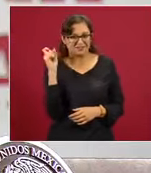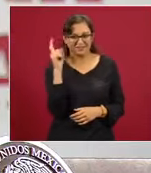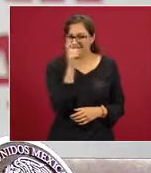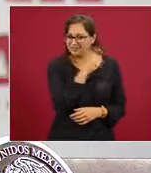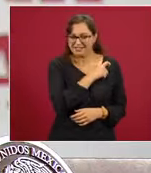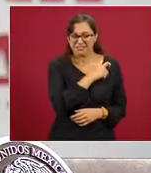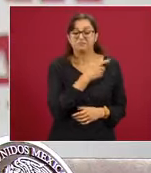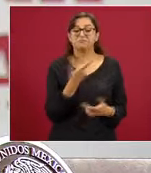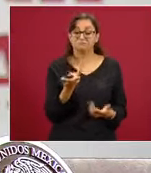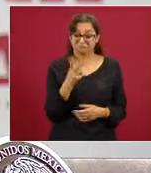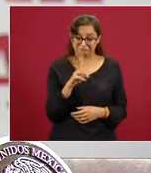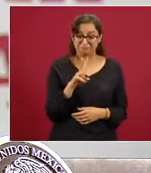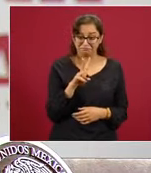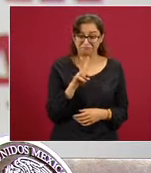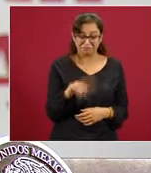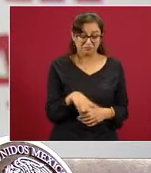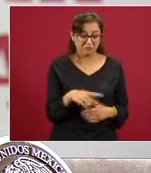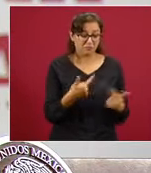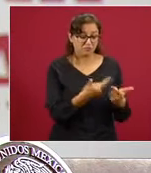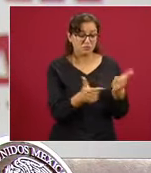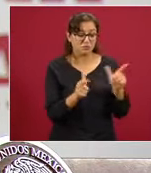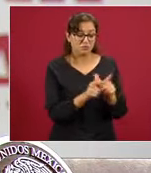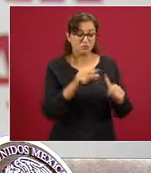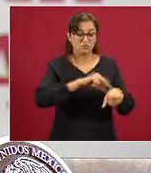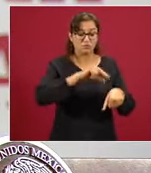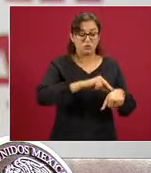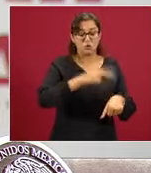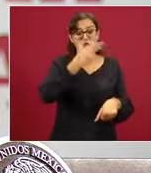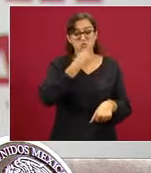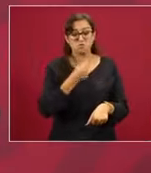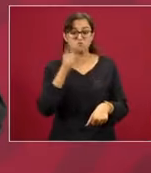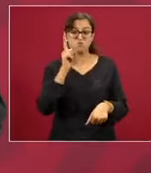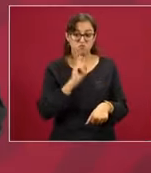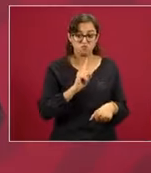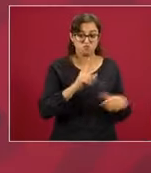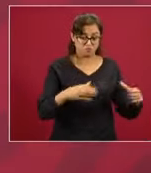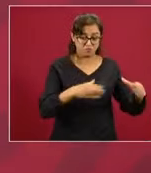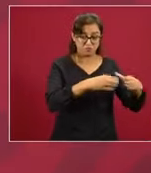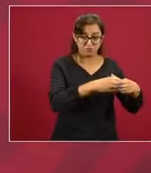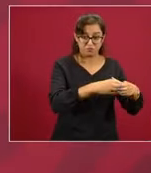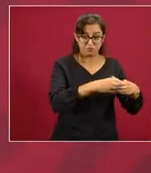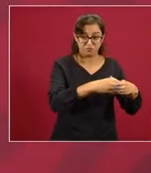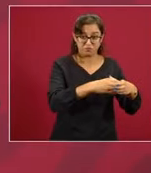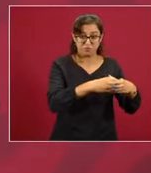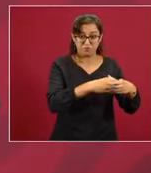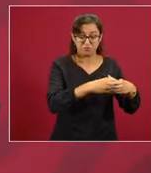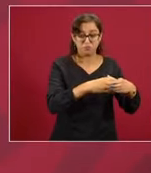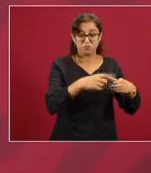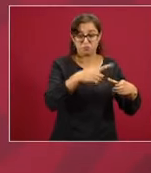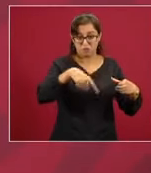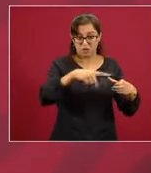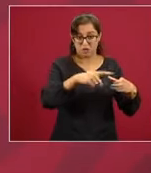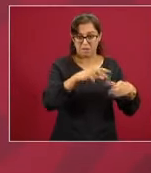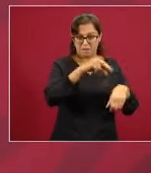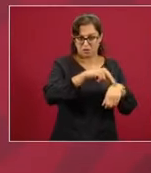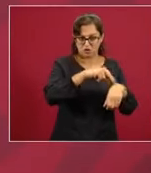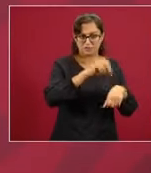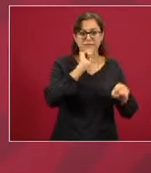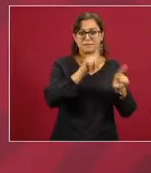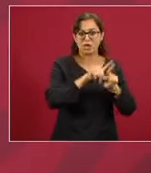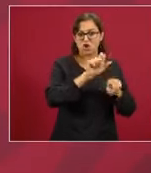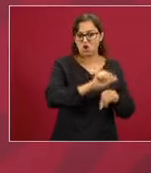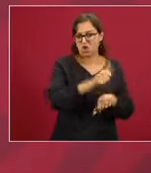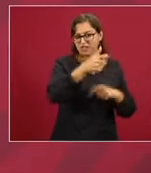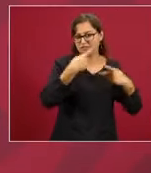mandaron al secretario Cosser, un conjunto de médicas y médicos, y no sólo personas relacionadas con el sector salud, sino